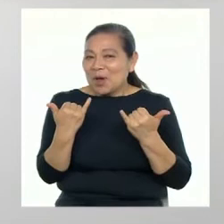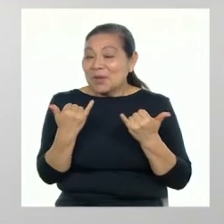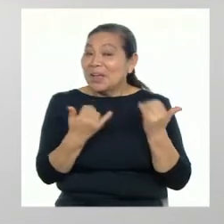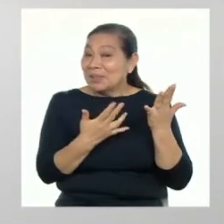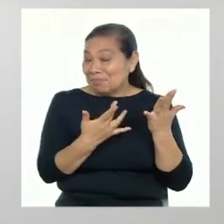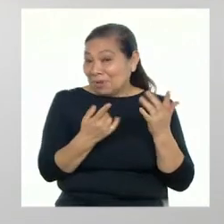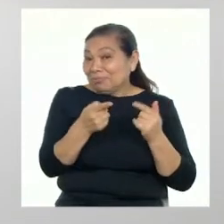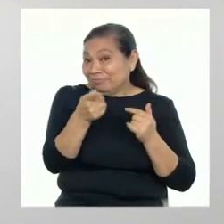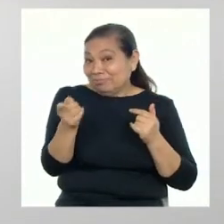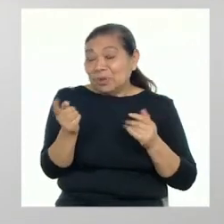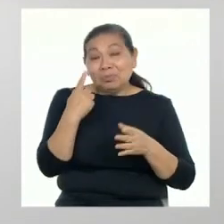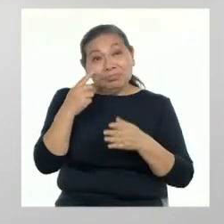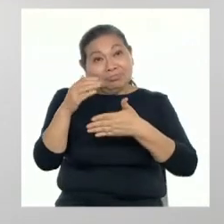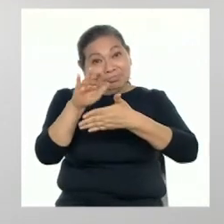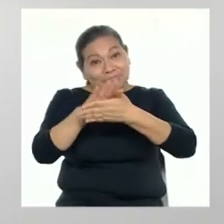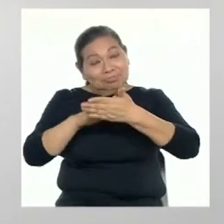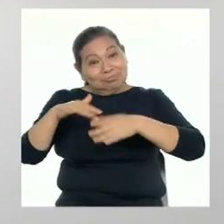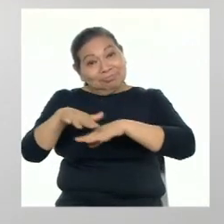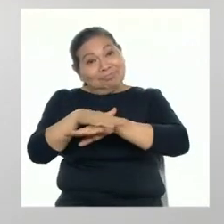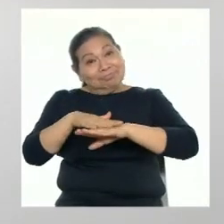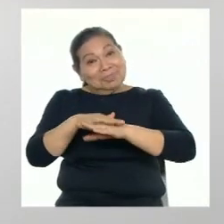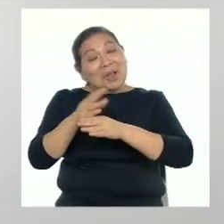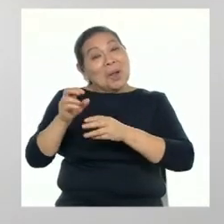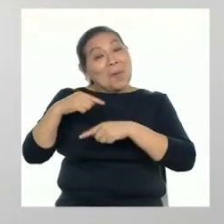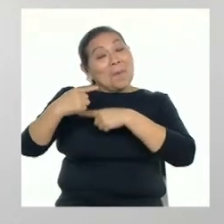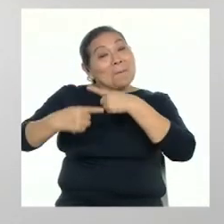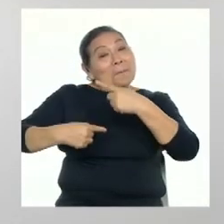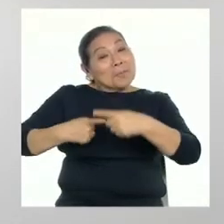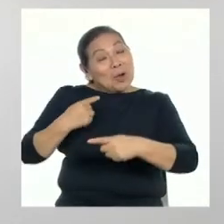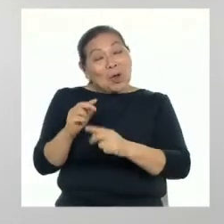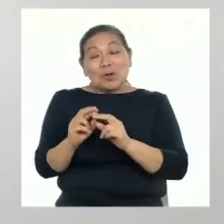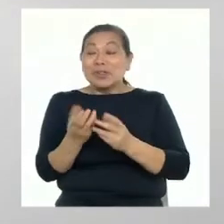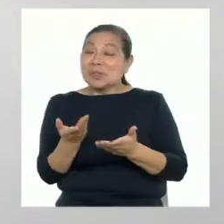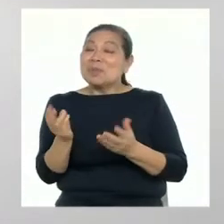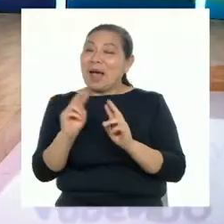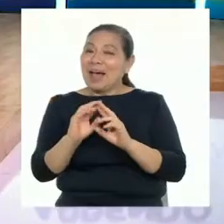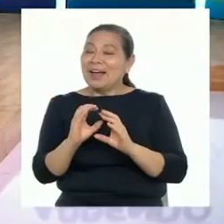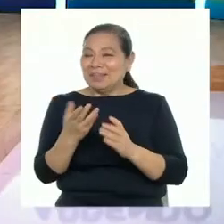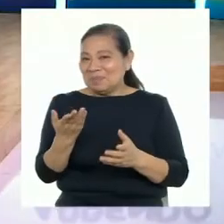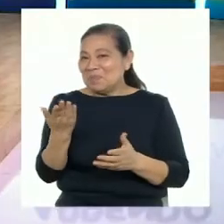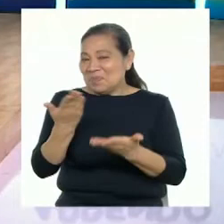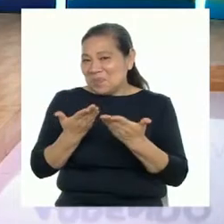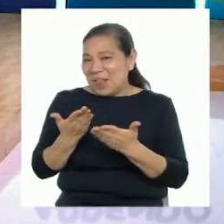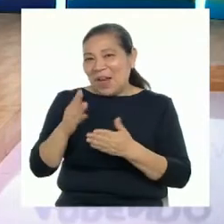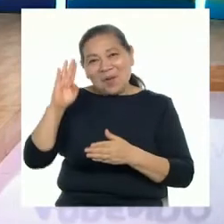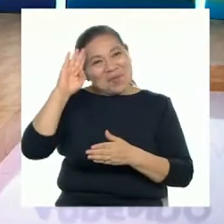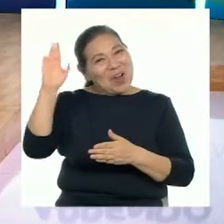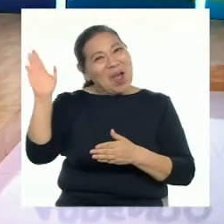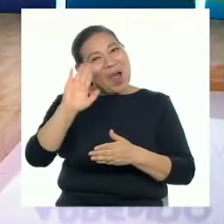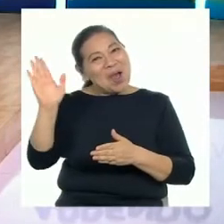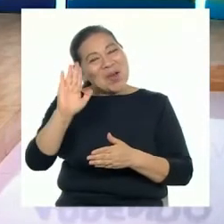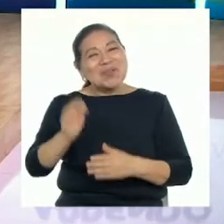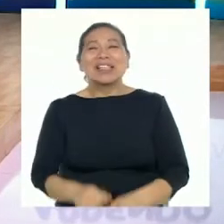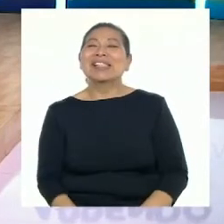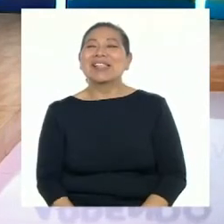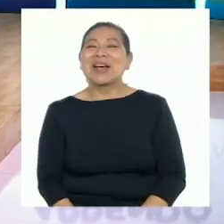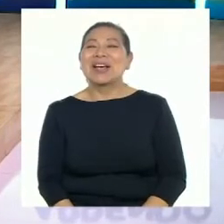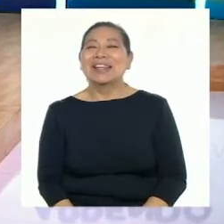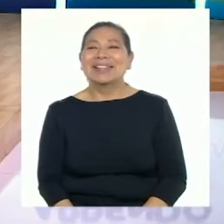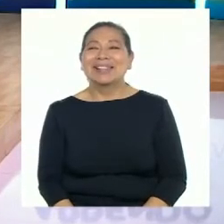Espero que puedan elaborar su planificador y nos vemos en una próxima oportunidad. ¡Nos vemos, profesora Pilar Coica!